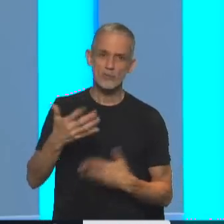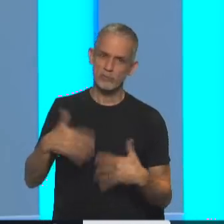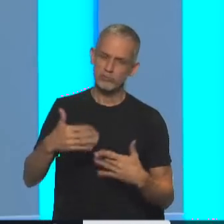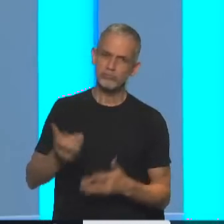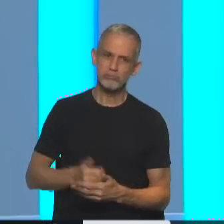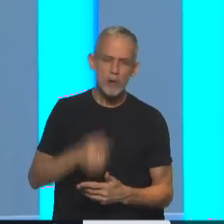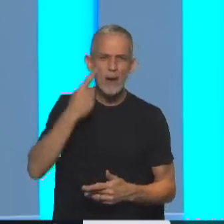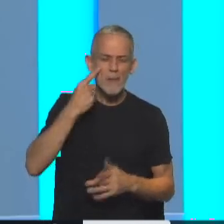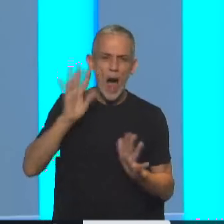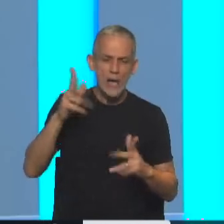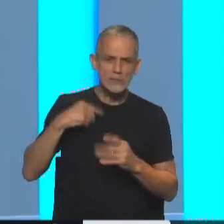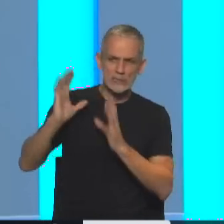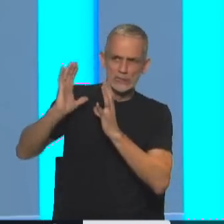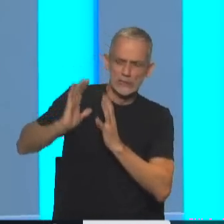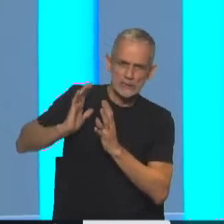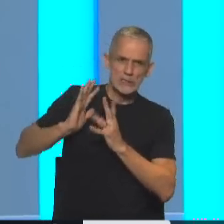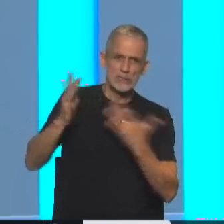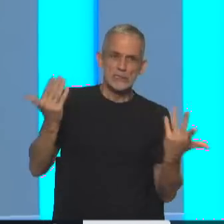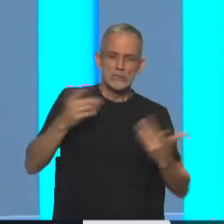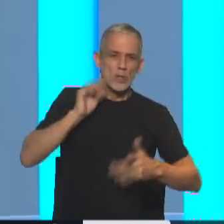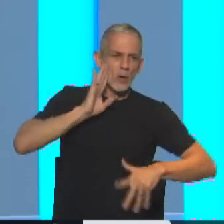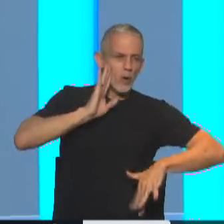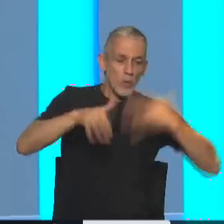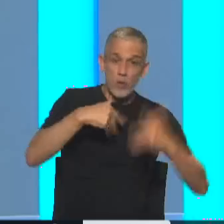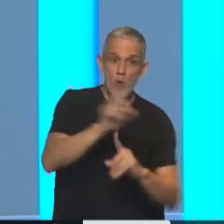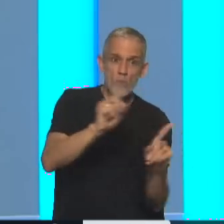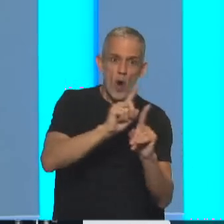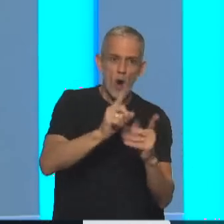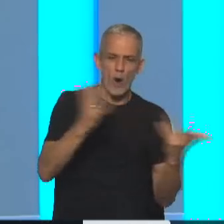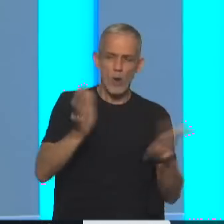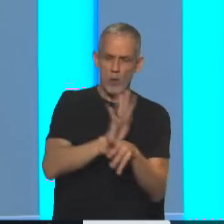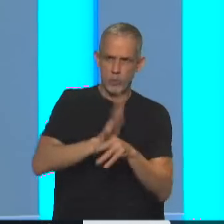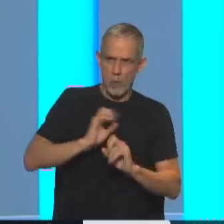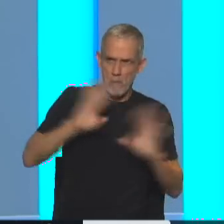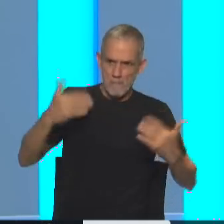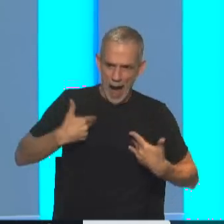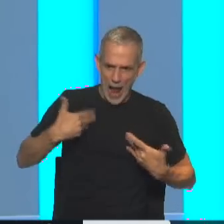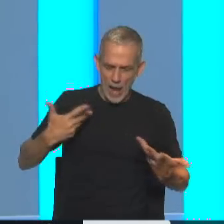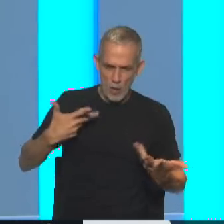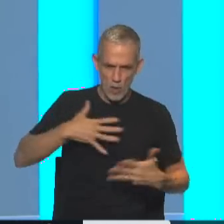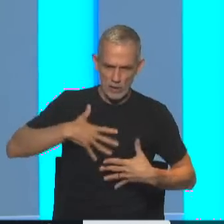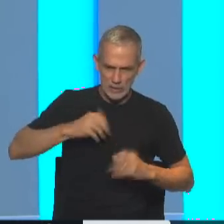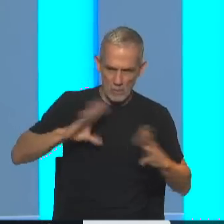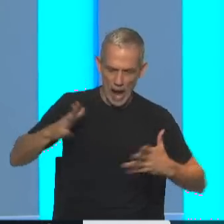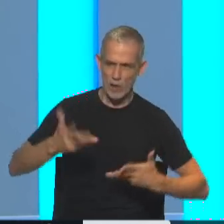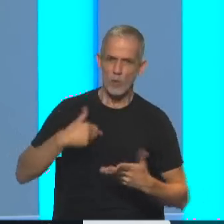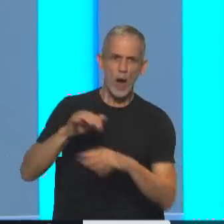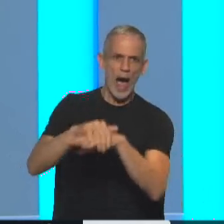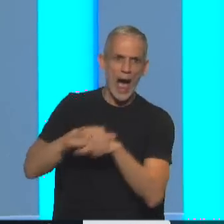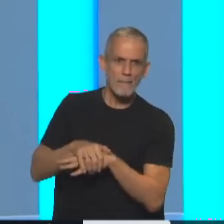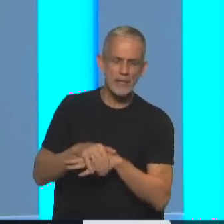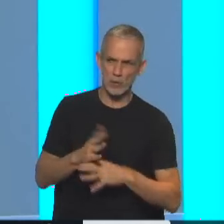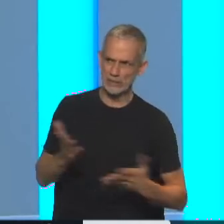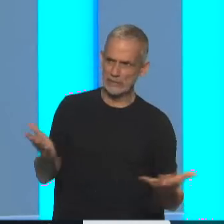vivir con ese peso de que si no se tiene sexo, está roto, está mal, algo le pasa, uy, los amigos dicen,